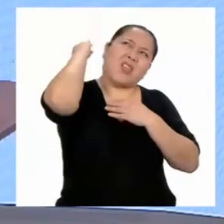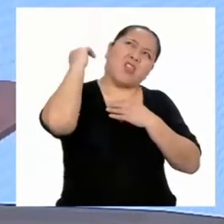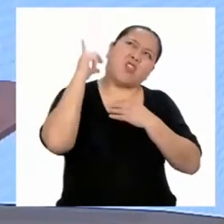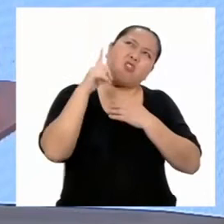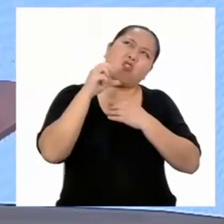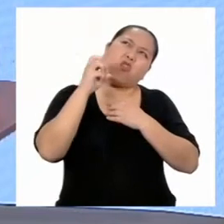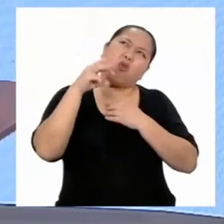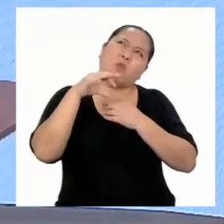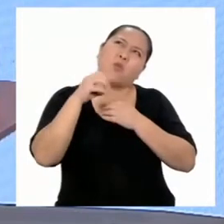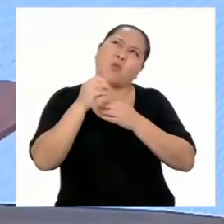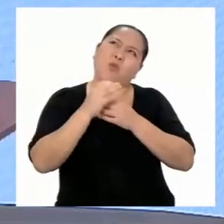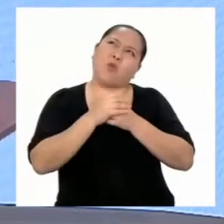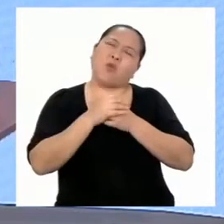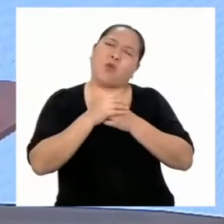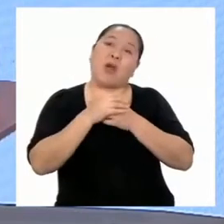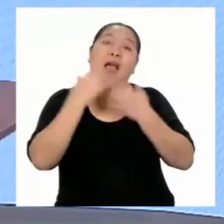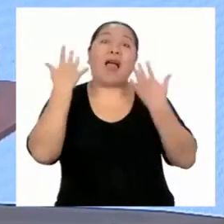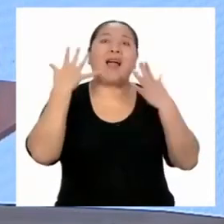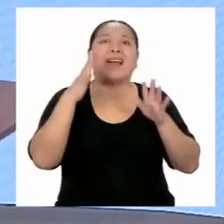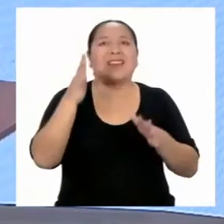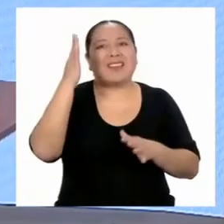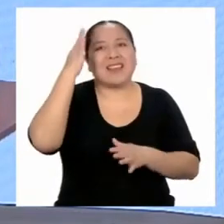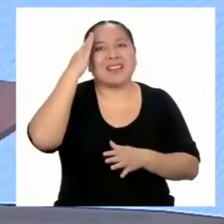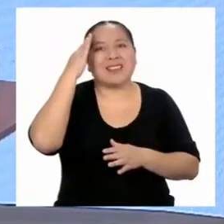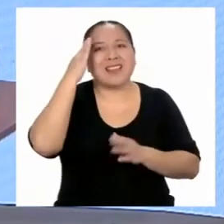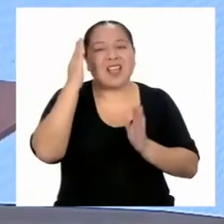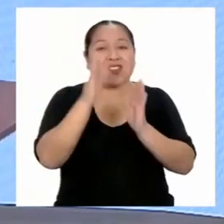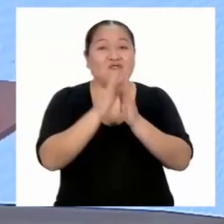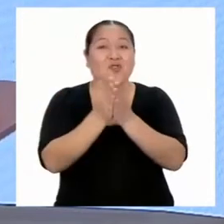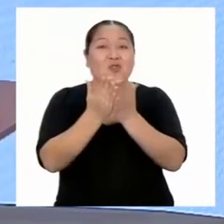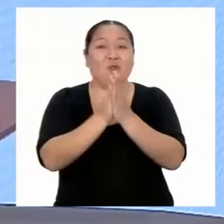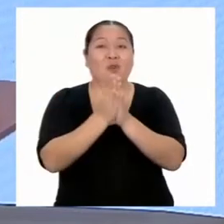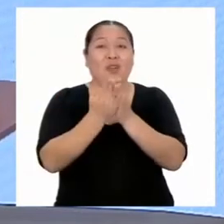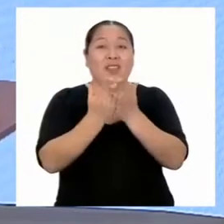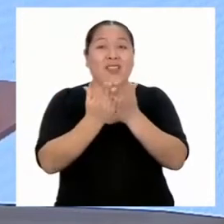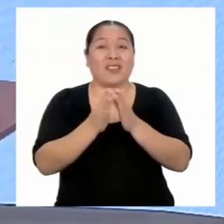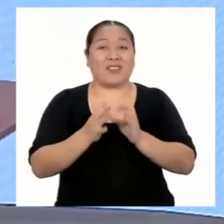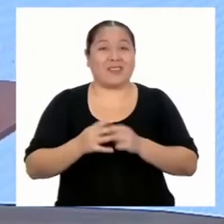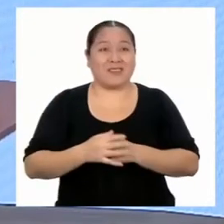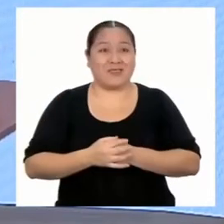Hojas, lomo... ¡Ya sé! ¡Es un cuaderno!